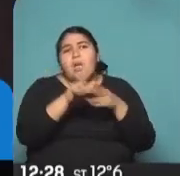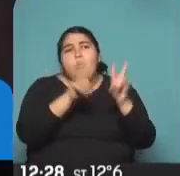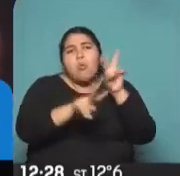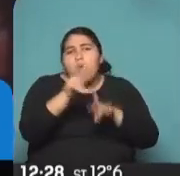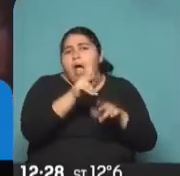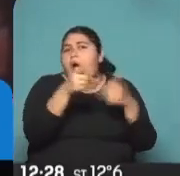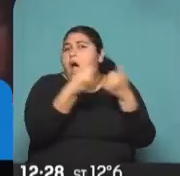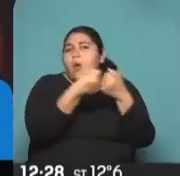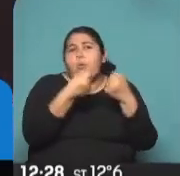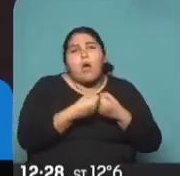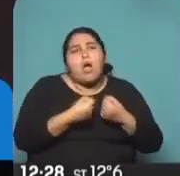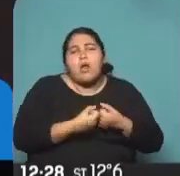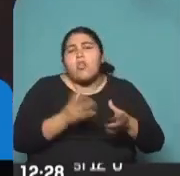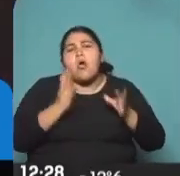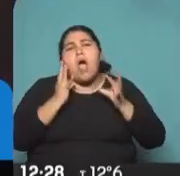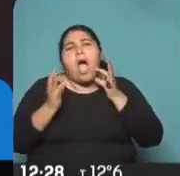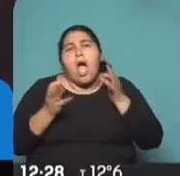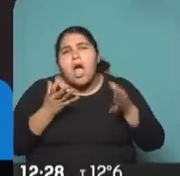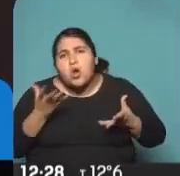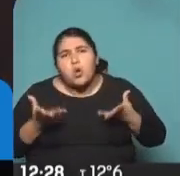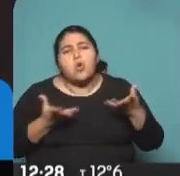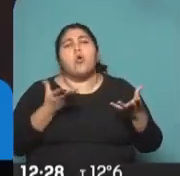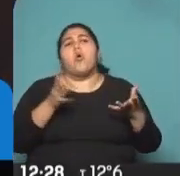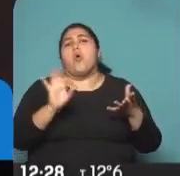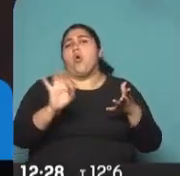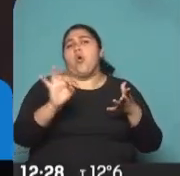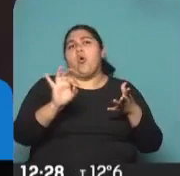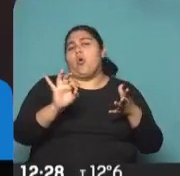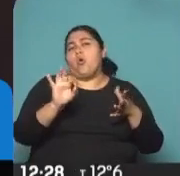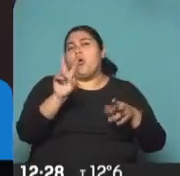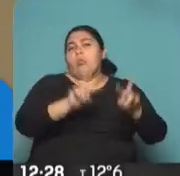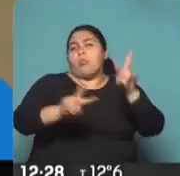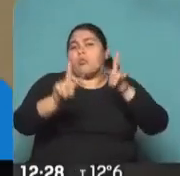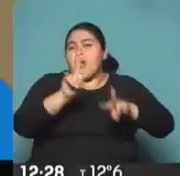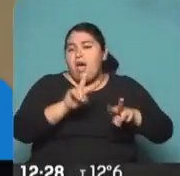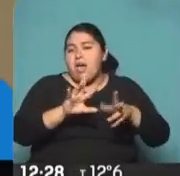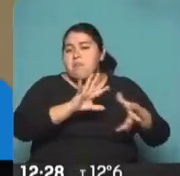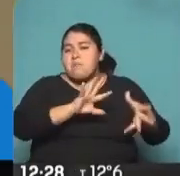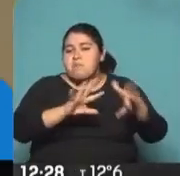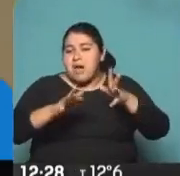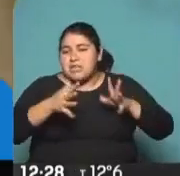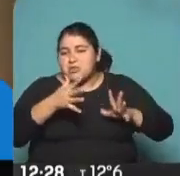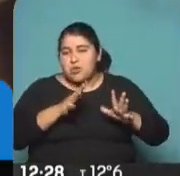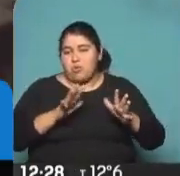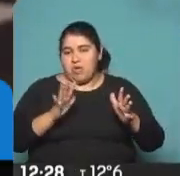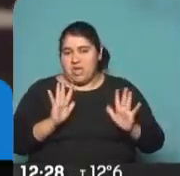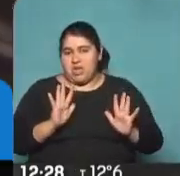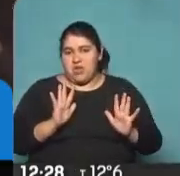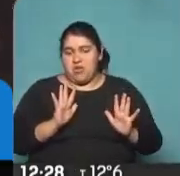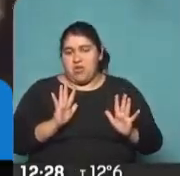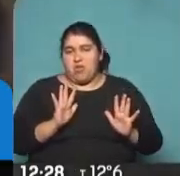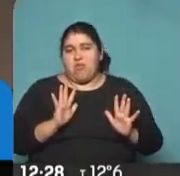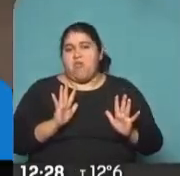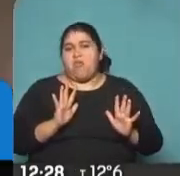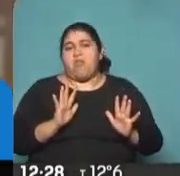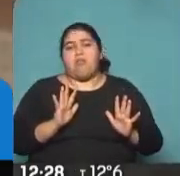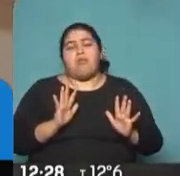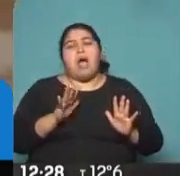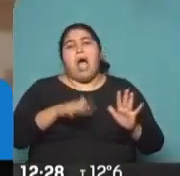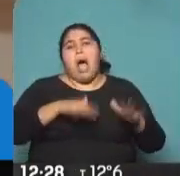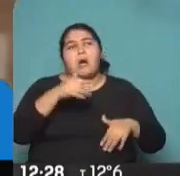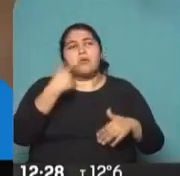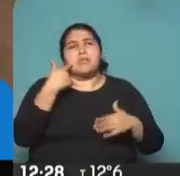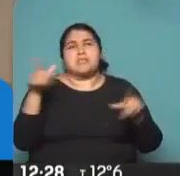para, digo, bajar la intensidad y poder, digo, porque cuando uno ve los programas,